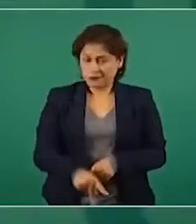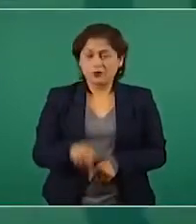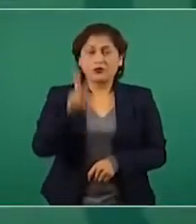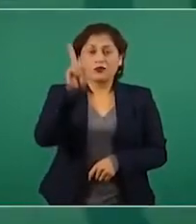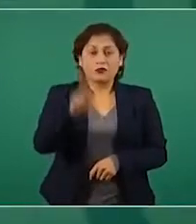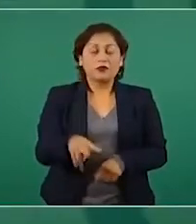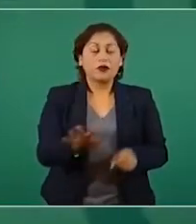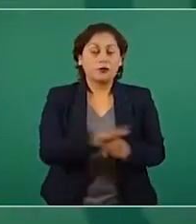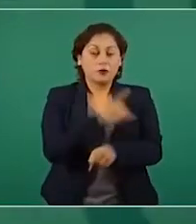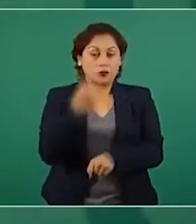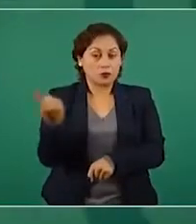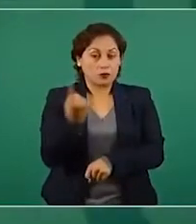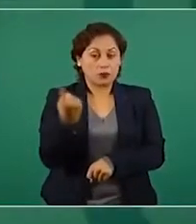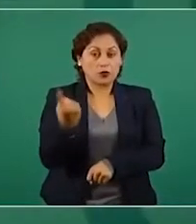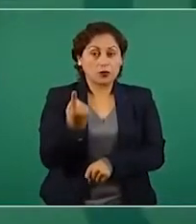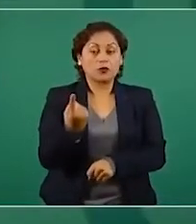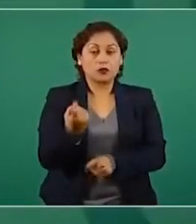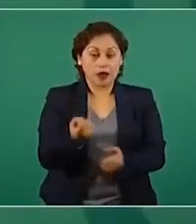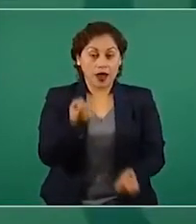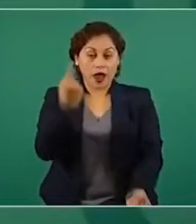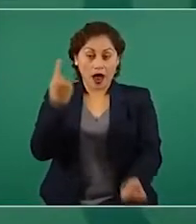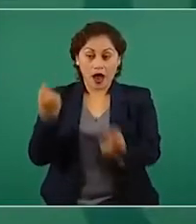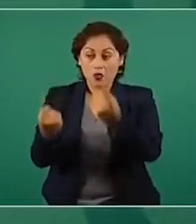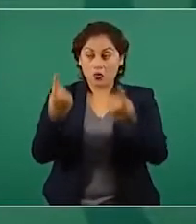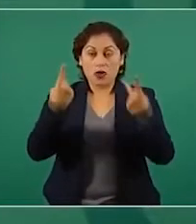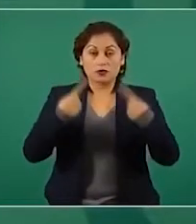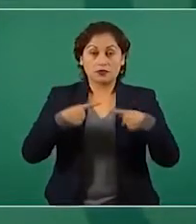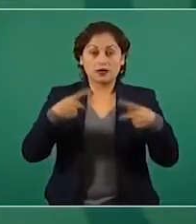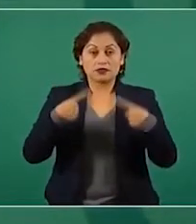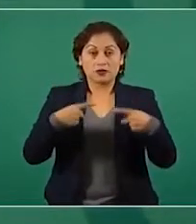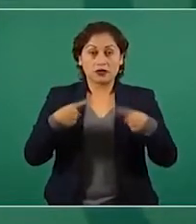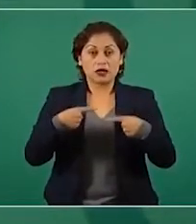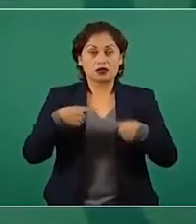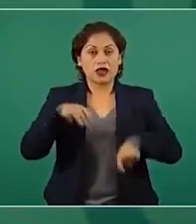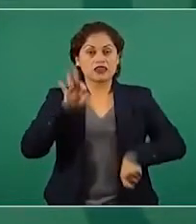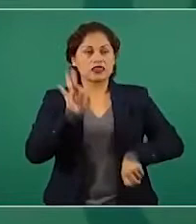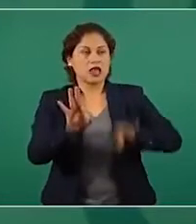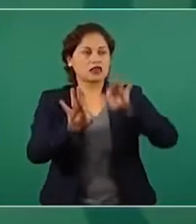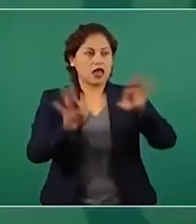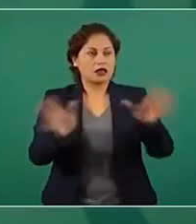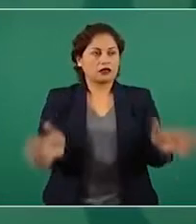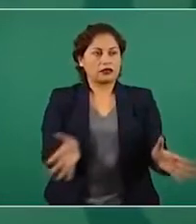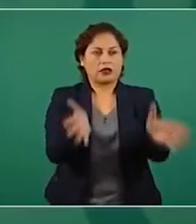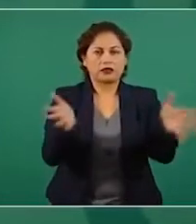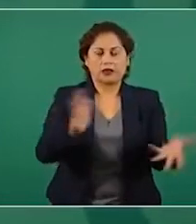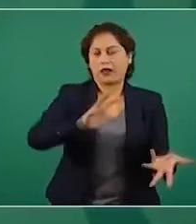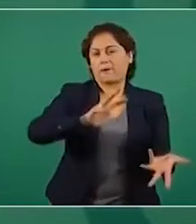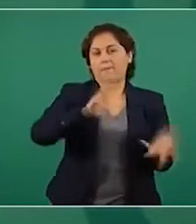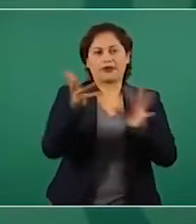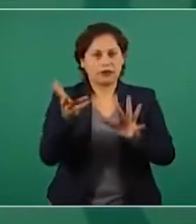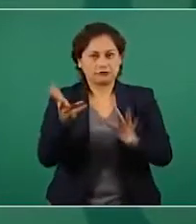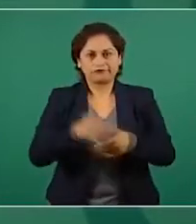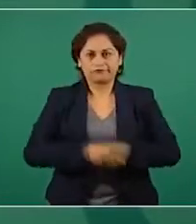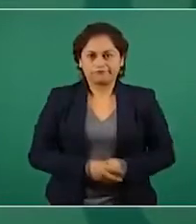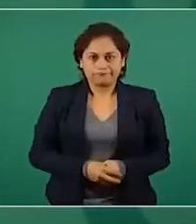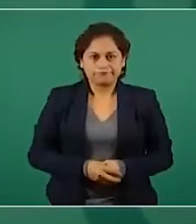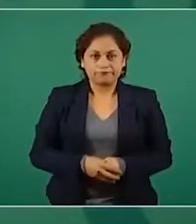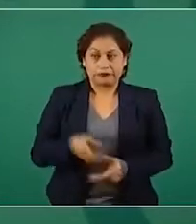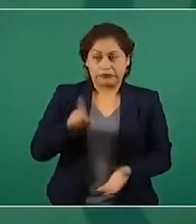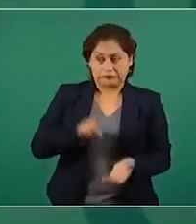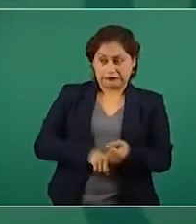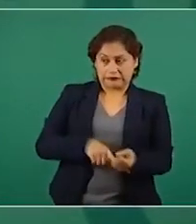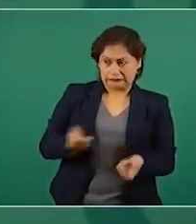promoción a la violencia, se despiertan